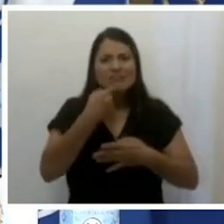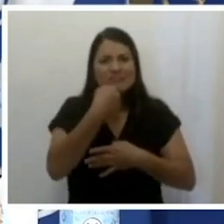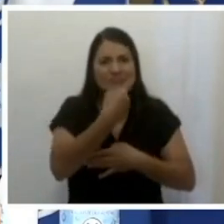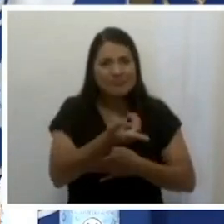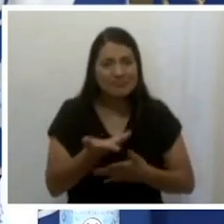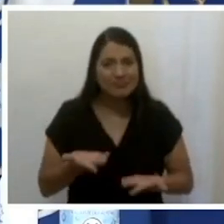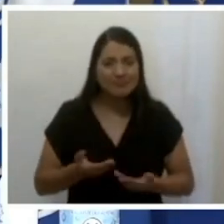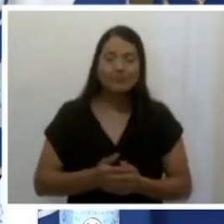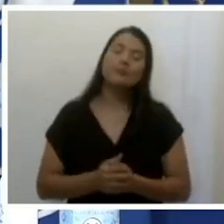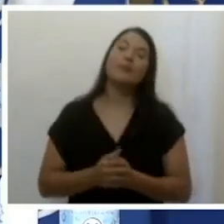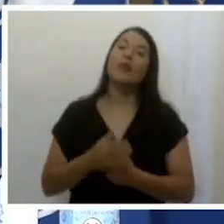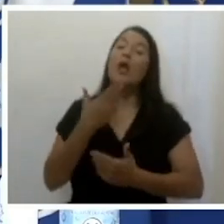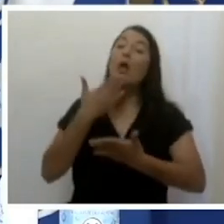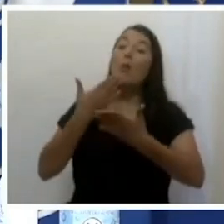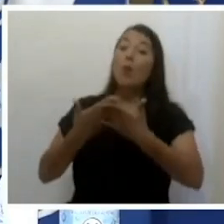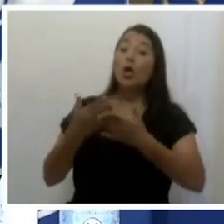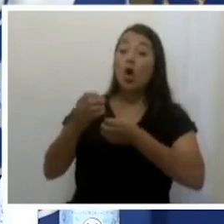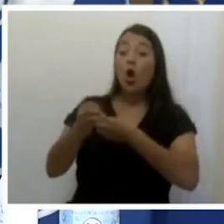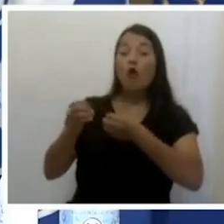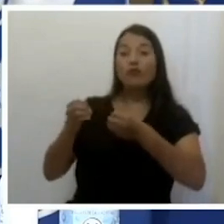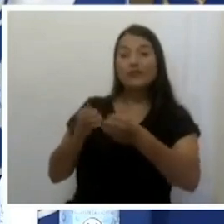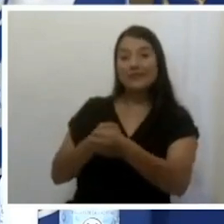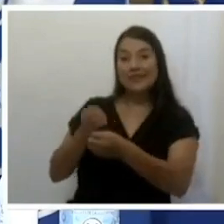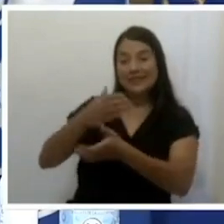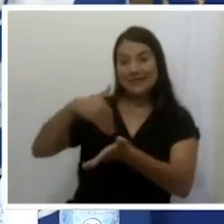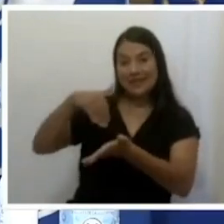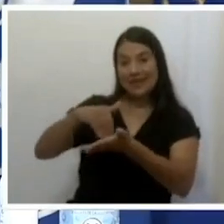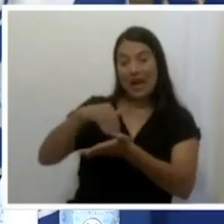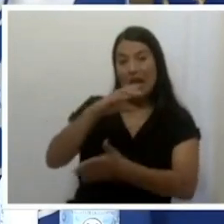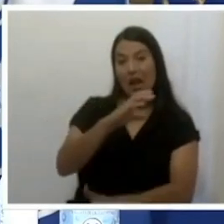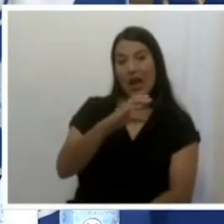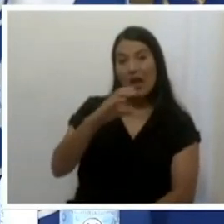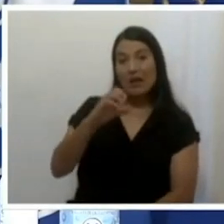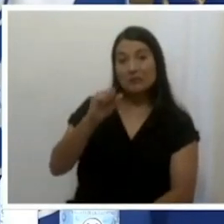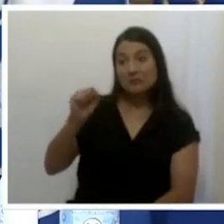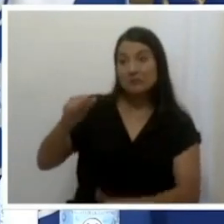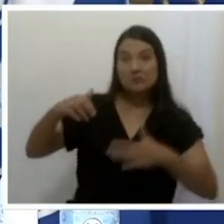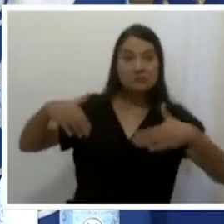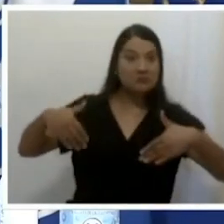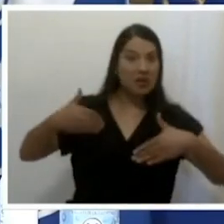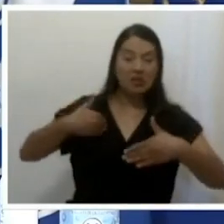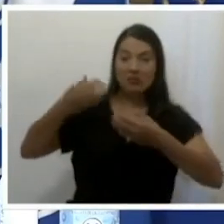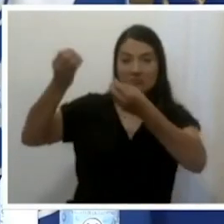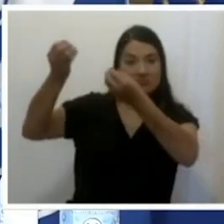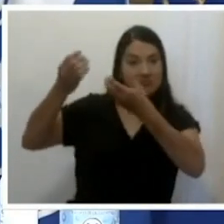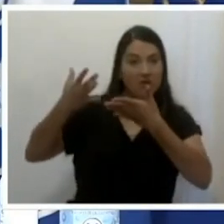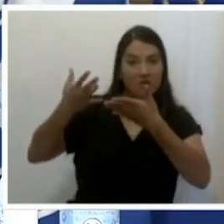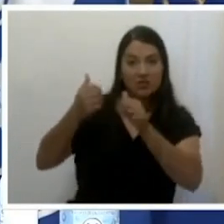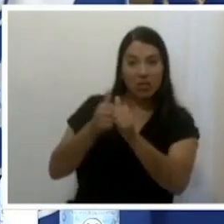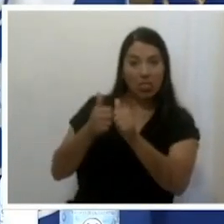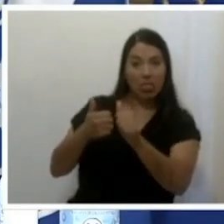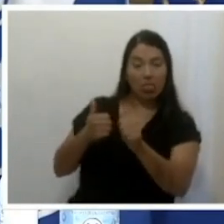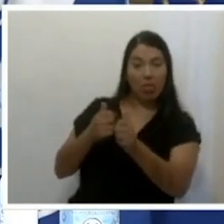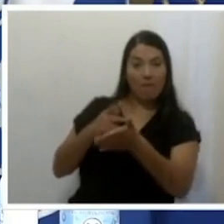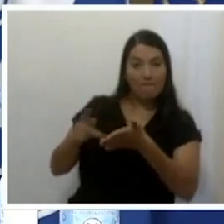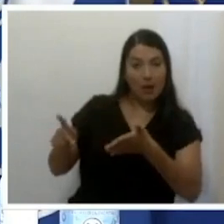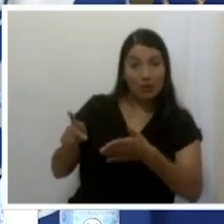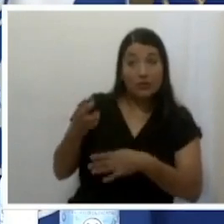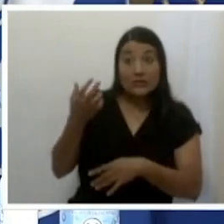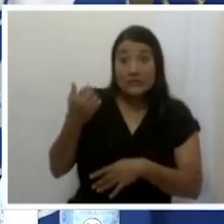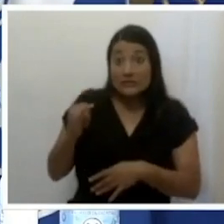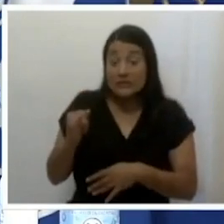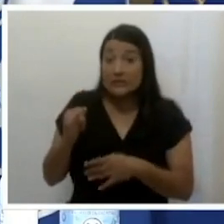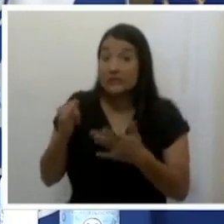Bueno, en oficinas centrales no tenemos ninguna información de atrasos en pagos. Si los hubiera,